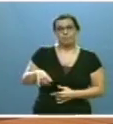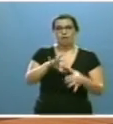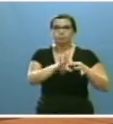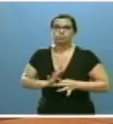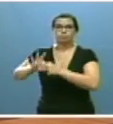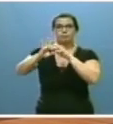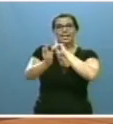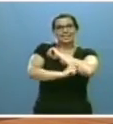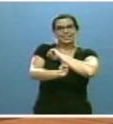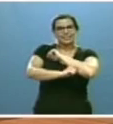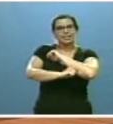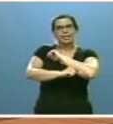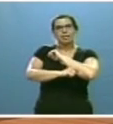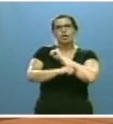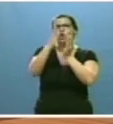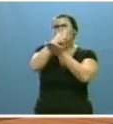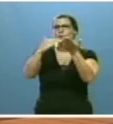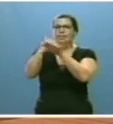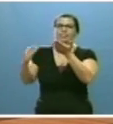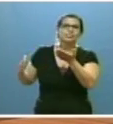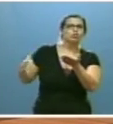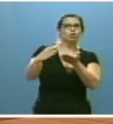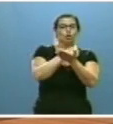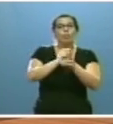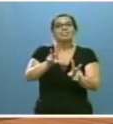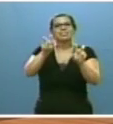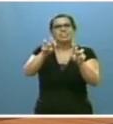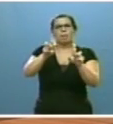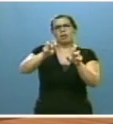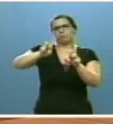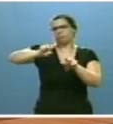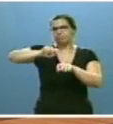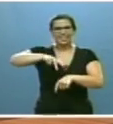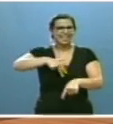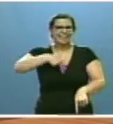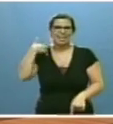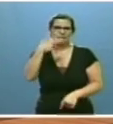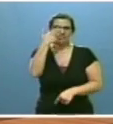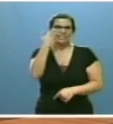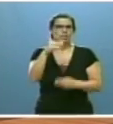estratégicas con todas las comunidades en temas más amplios de interés común.